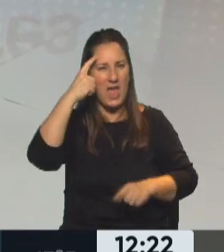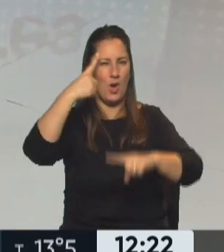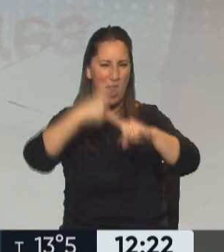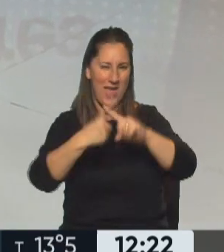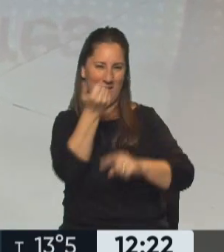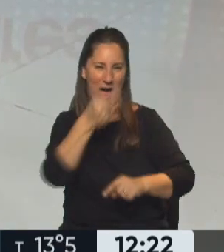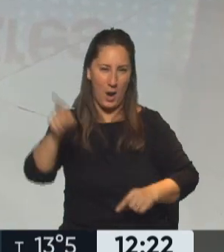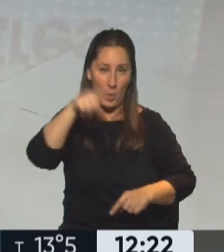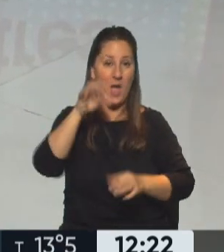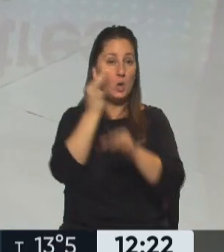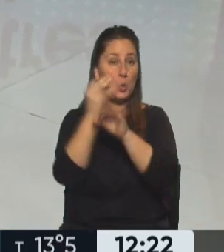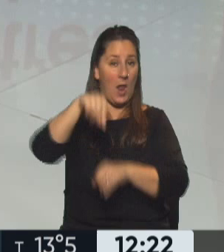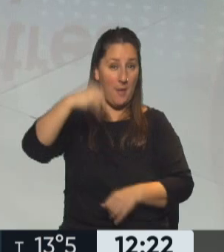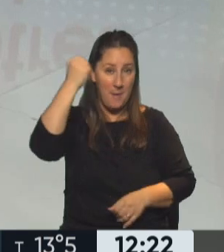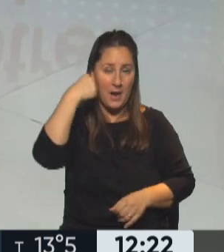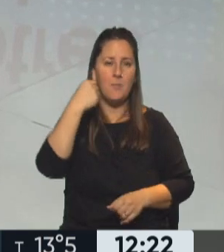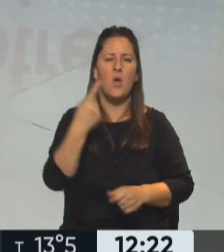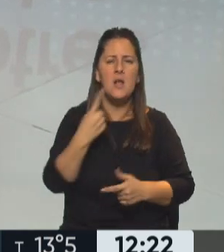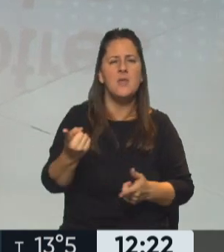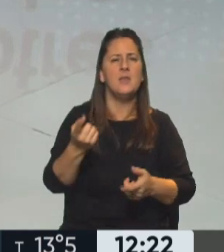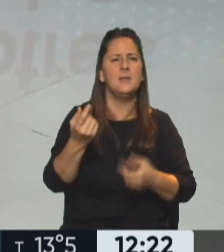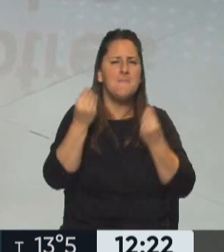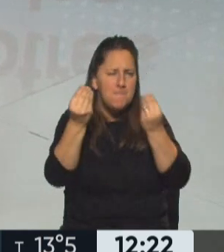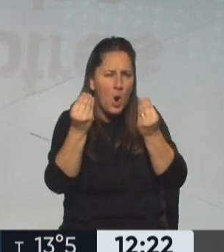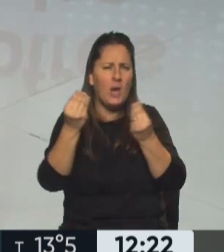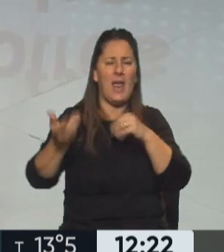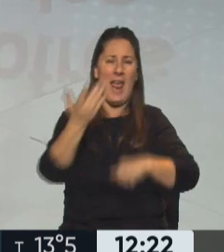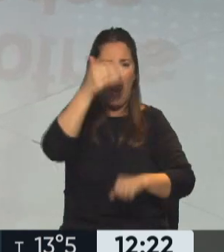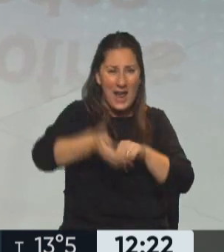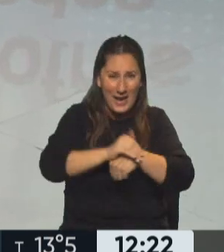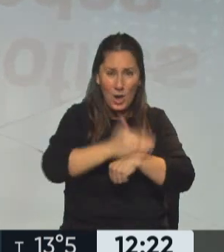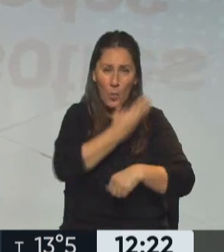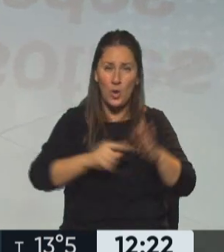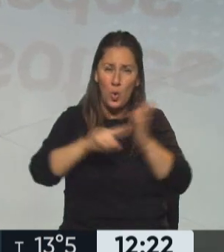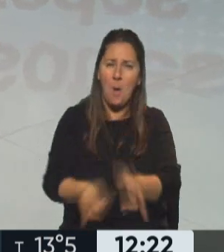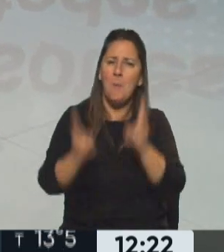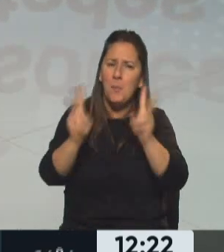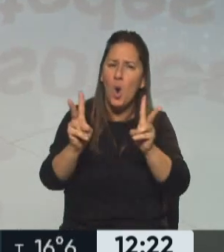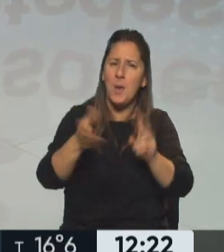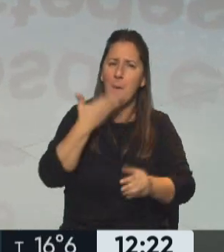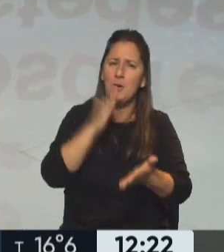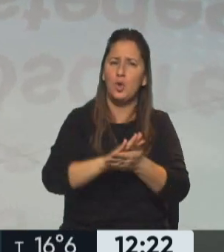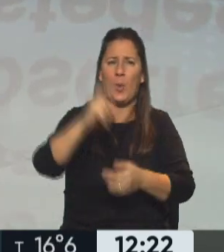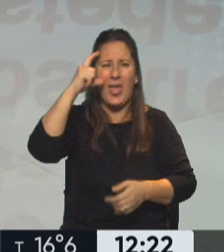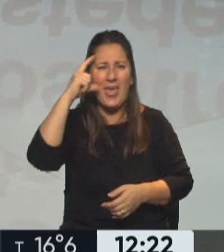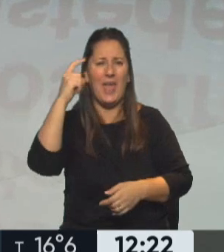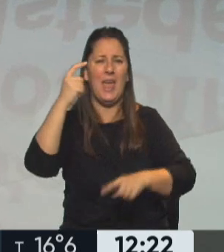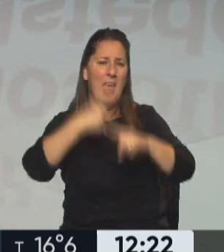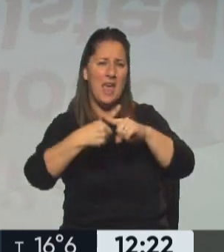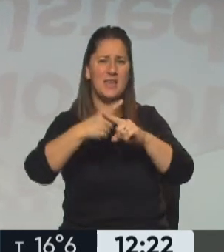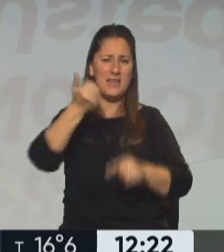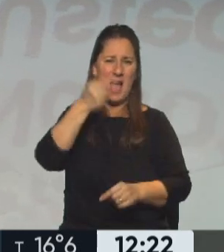Palermo. Lo que se cuestiona es la prohibición por parte del gobierno de Horacio Rodríguez Larreta en la ciudad de Buenos Aires del uso del lenguaje